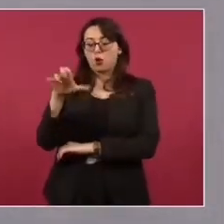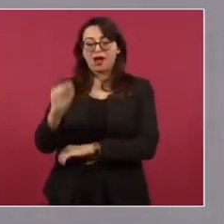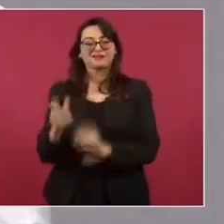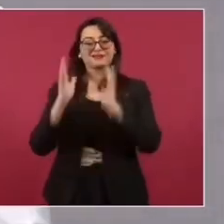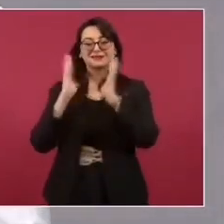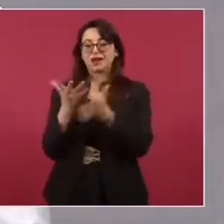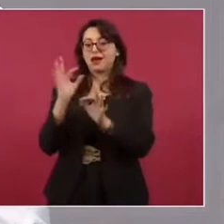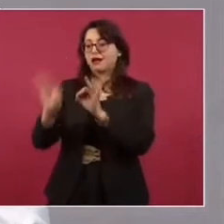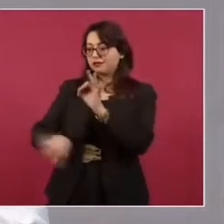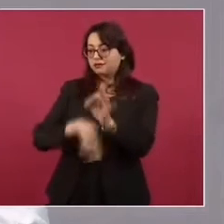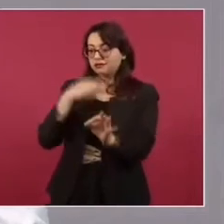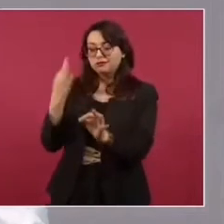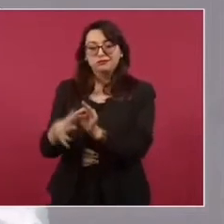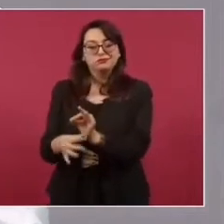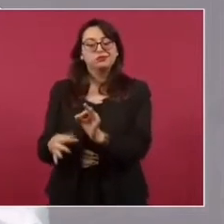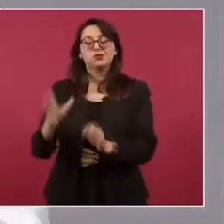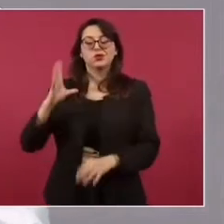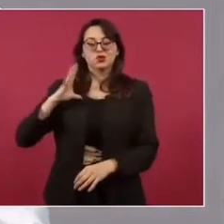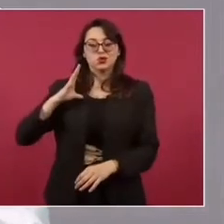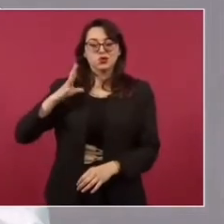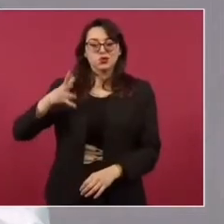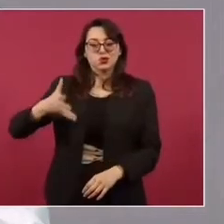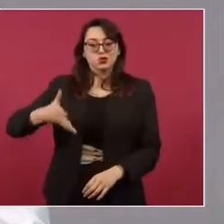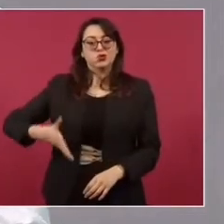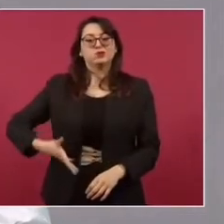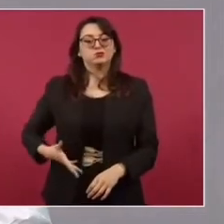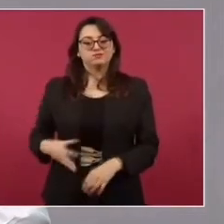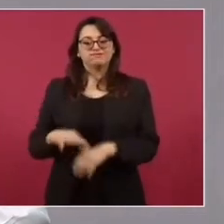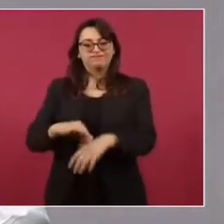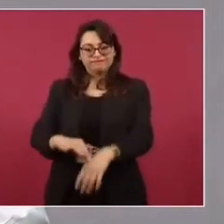y un orgullo para los mexicanos.